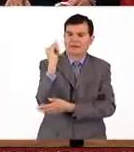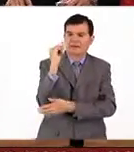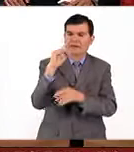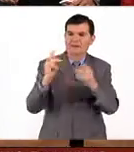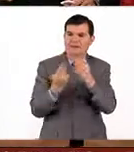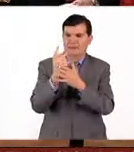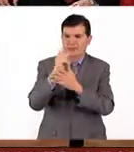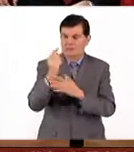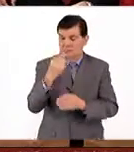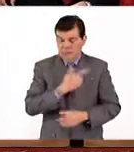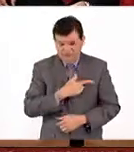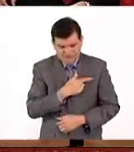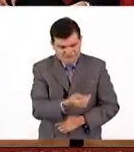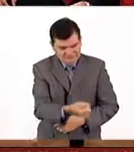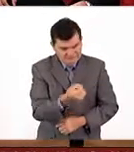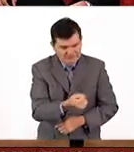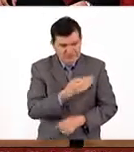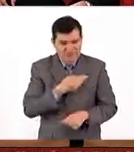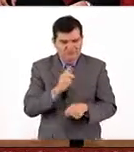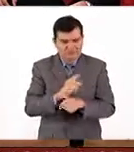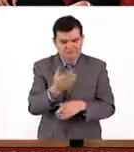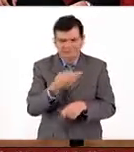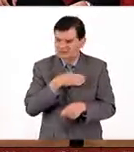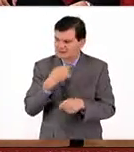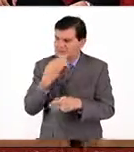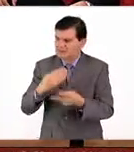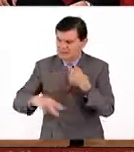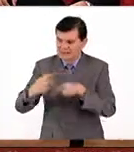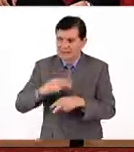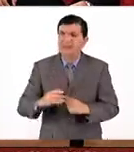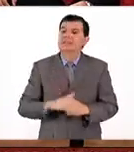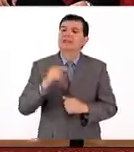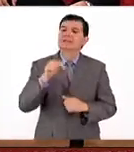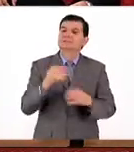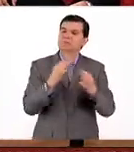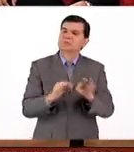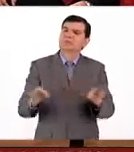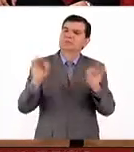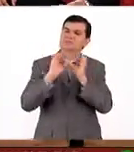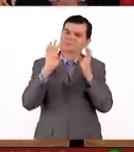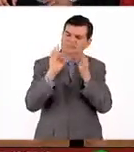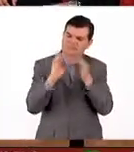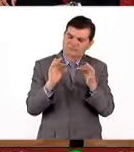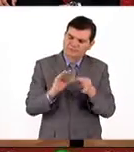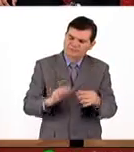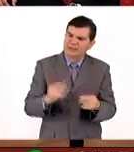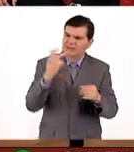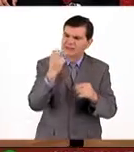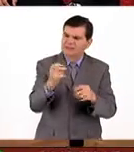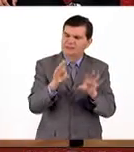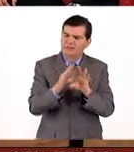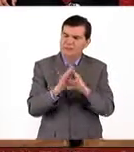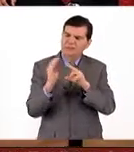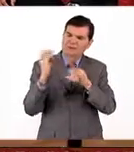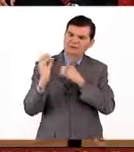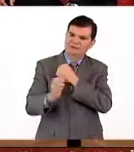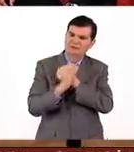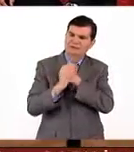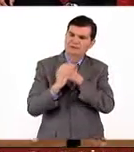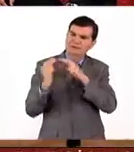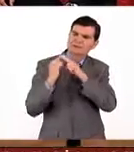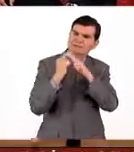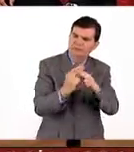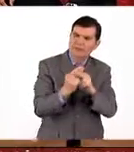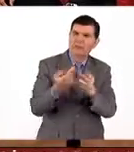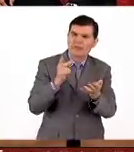Botánicos. Maestra, qué gusto tenerla aquí. Muchas gracias, buenos días. Y que nos habla de la importancia no solamente de ese tipo de celebraciones, sino de